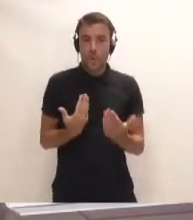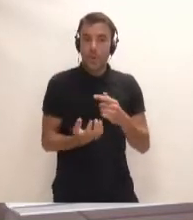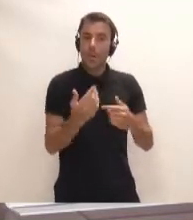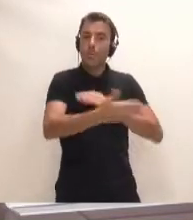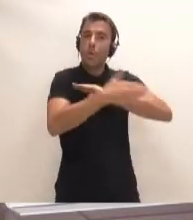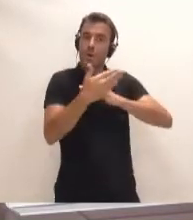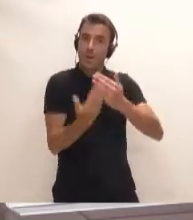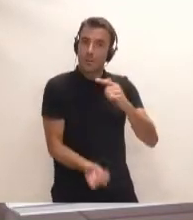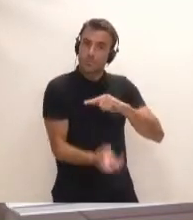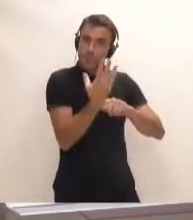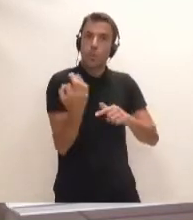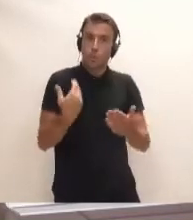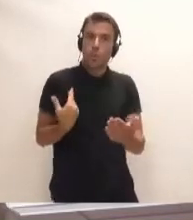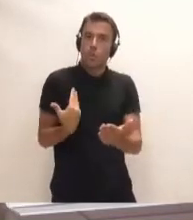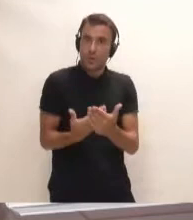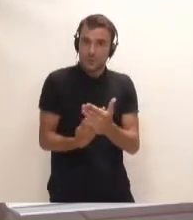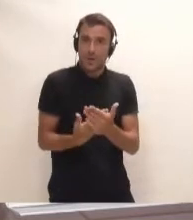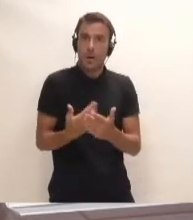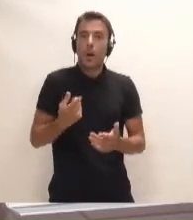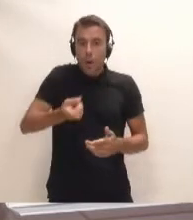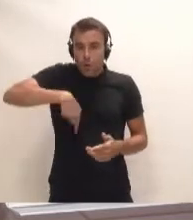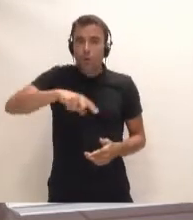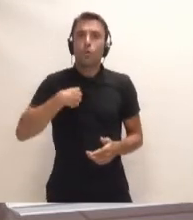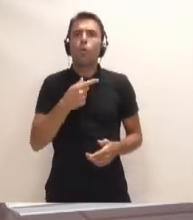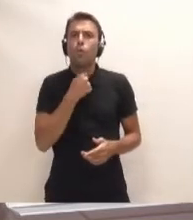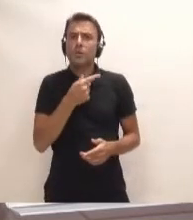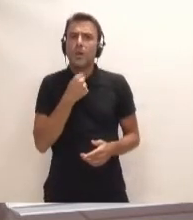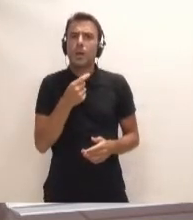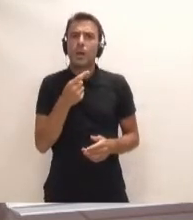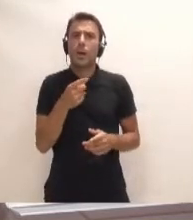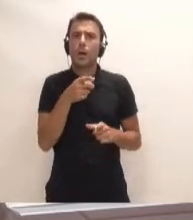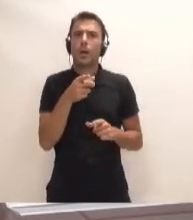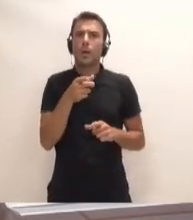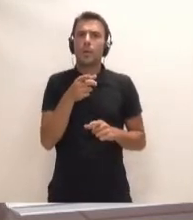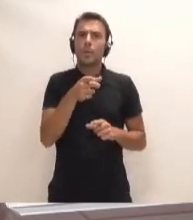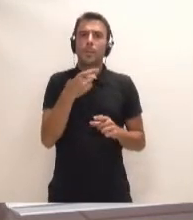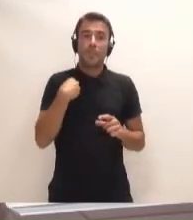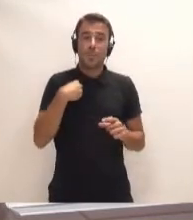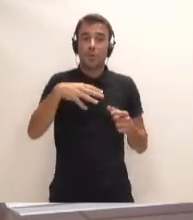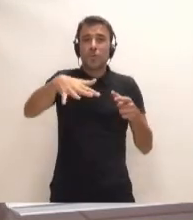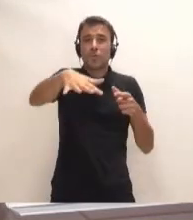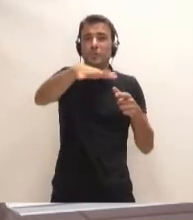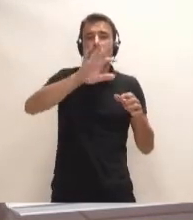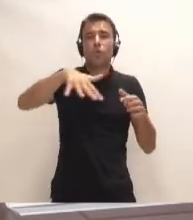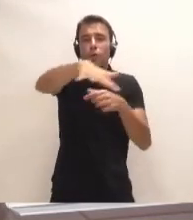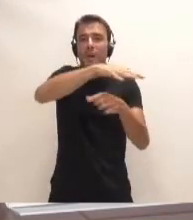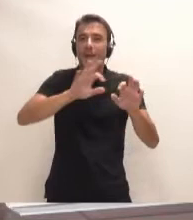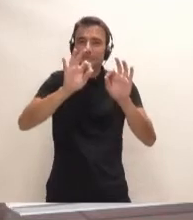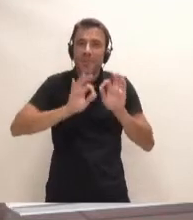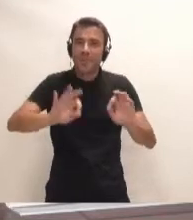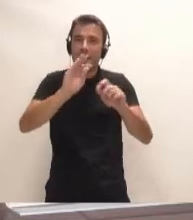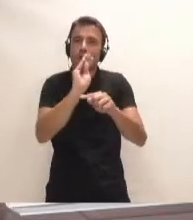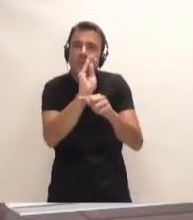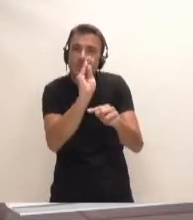puerto que la verdad es que a nosotras nos gustaría que se nos explicase por qué en la zona especial de conservación que hay